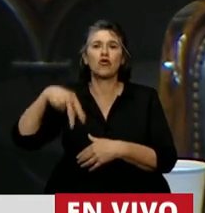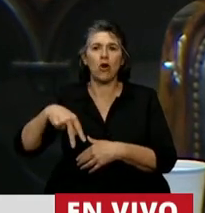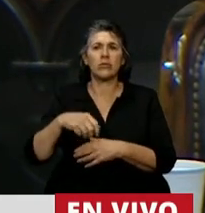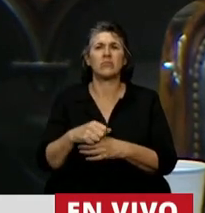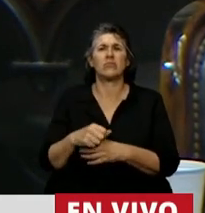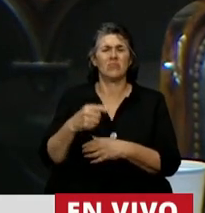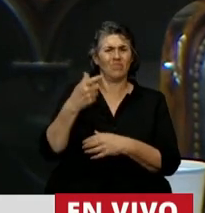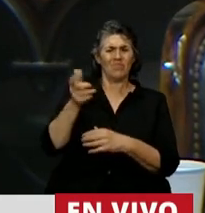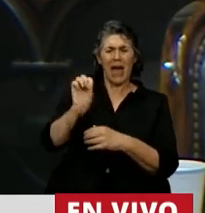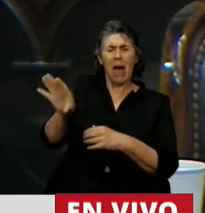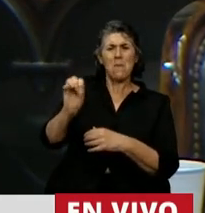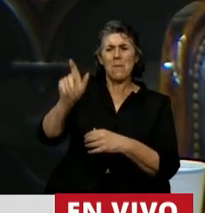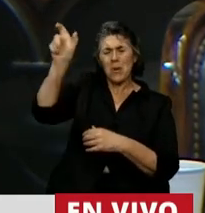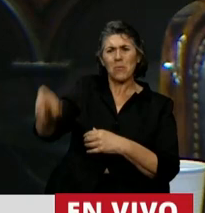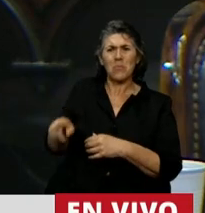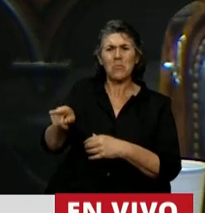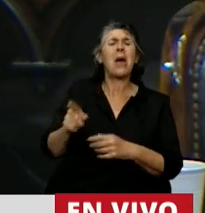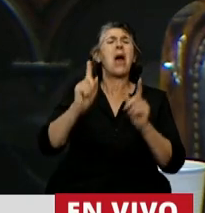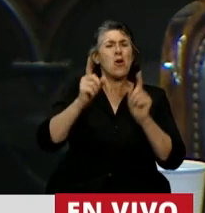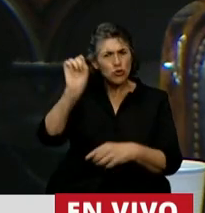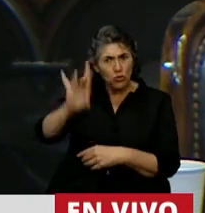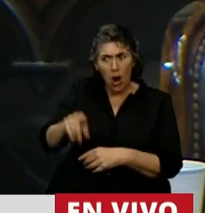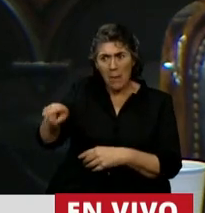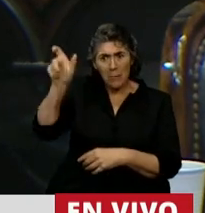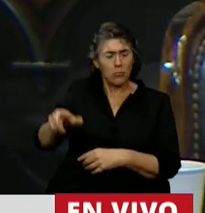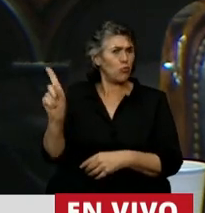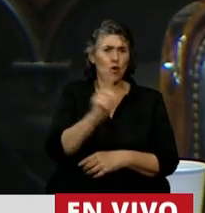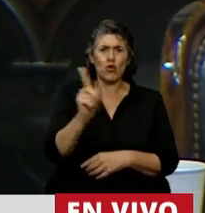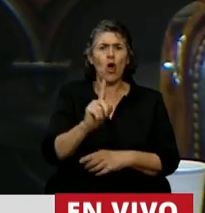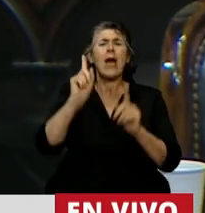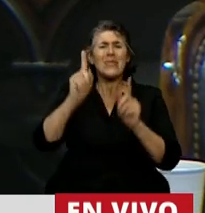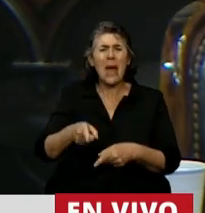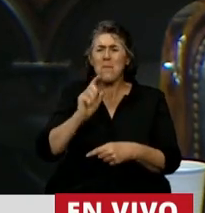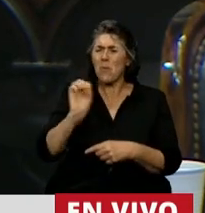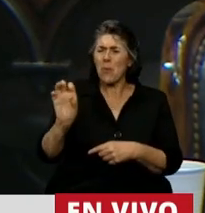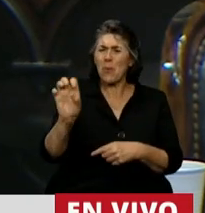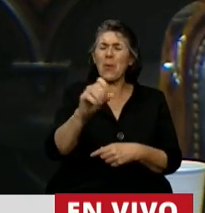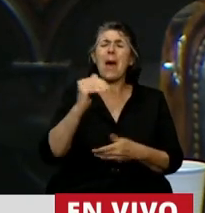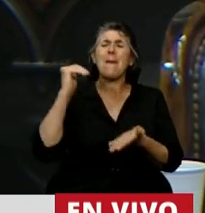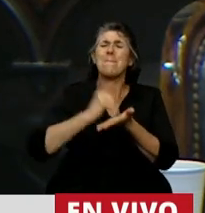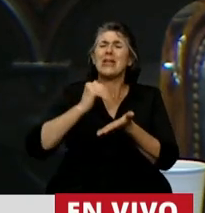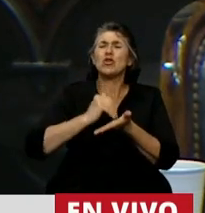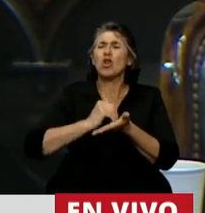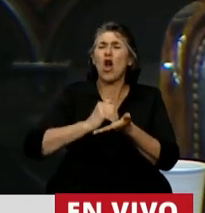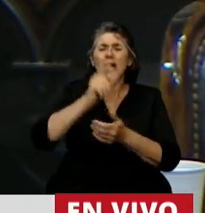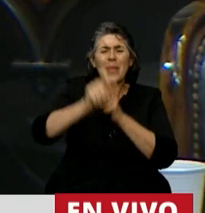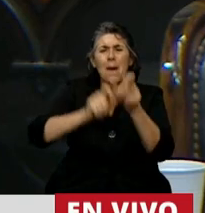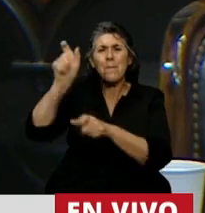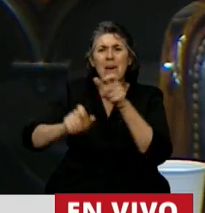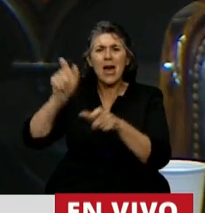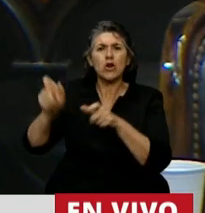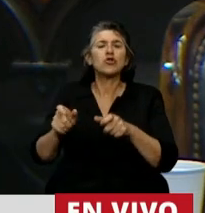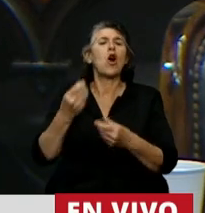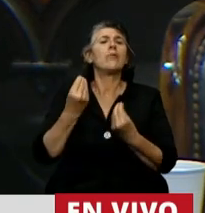agravado a ella, pero también a millones de argentinos que compartimos como la licenciada Jóton una vida de